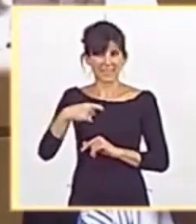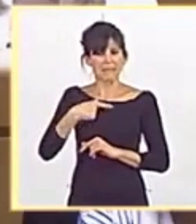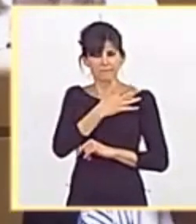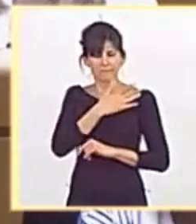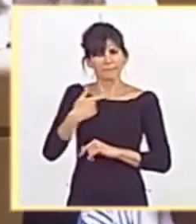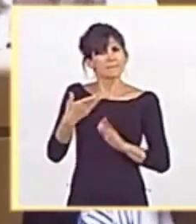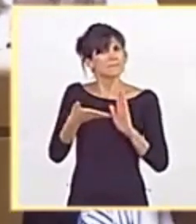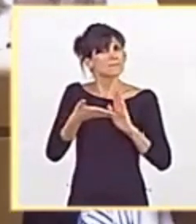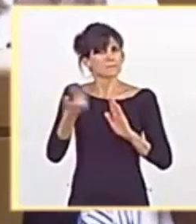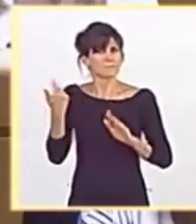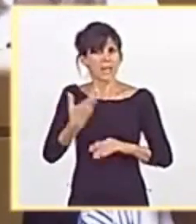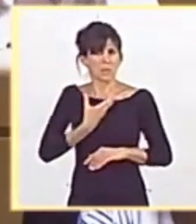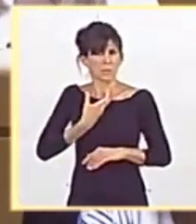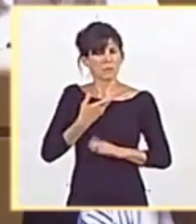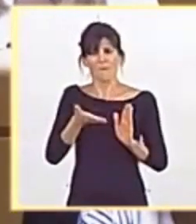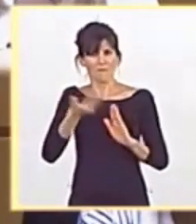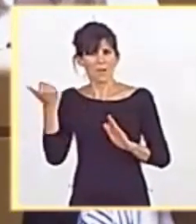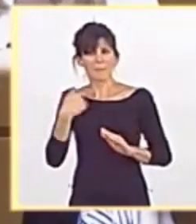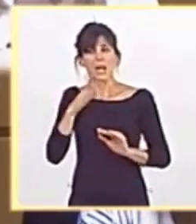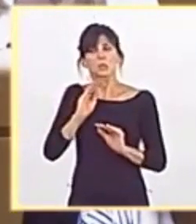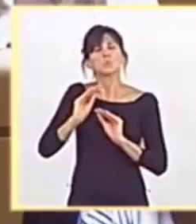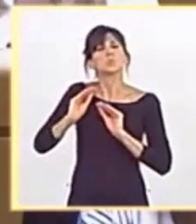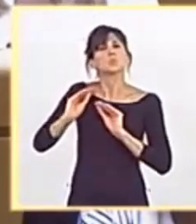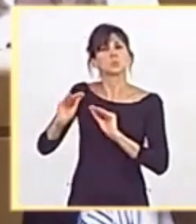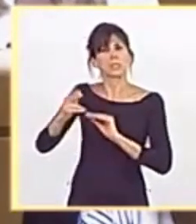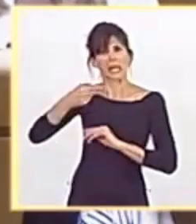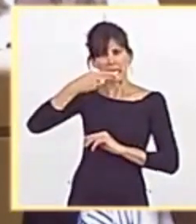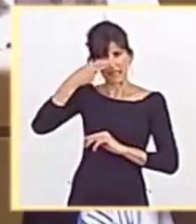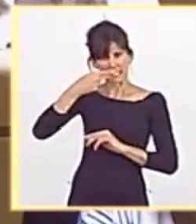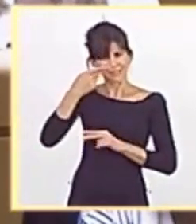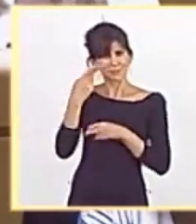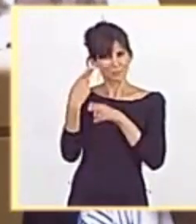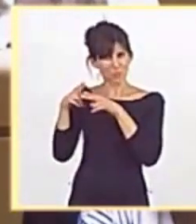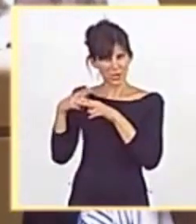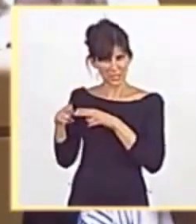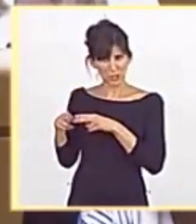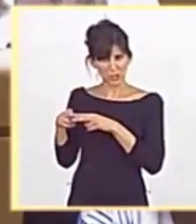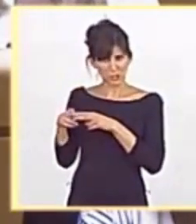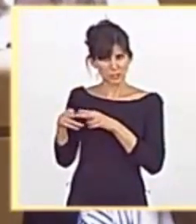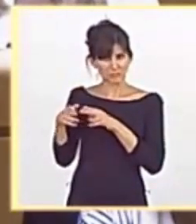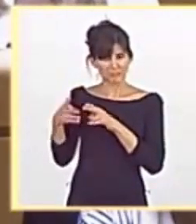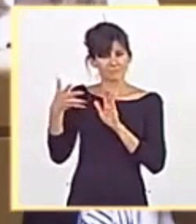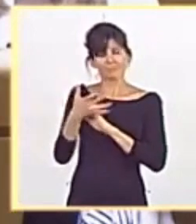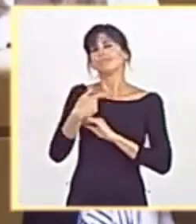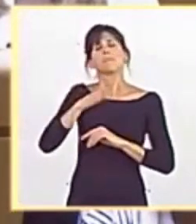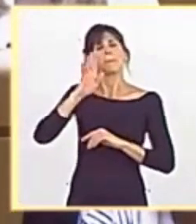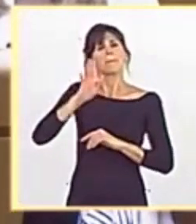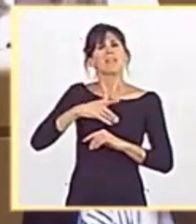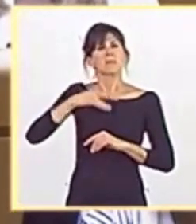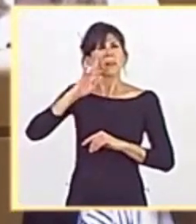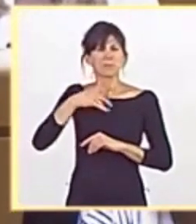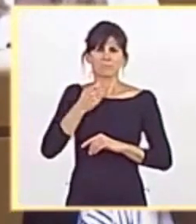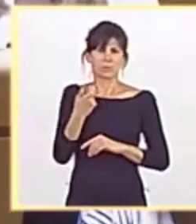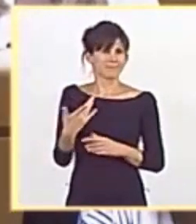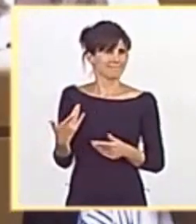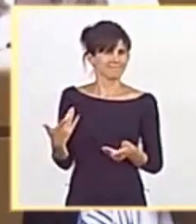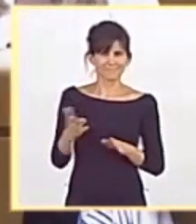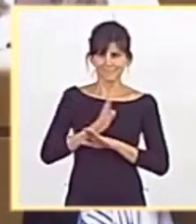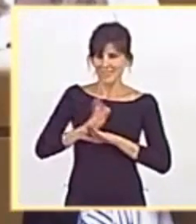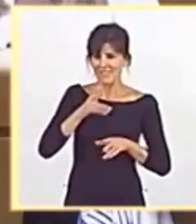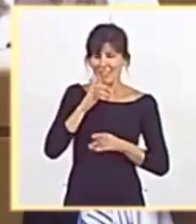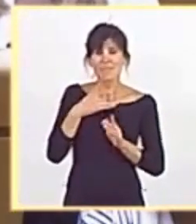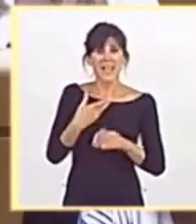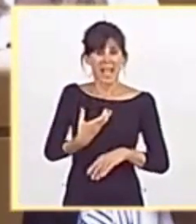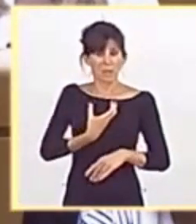quiso despojar a los ayuntamientos para sus intereses políticos. No le parece ruin que cuando